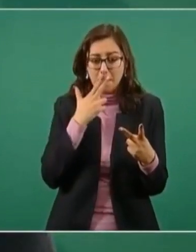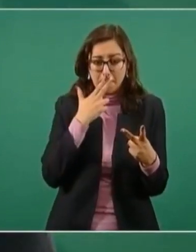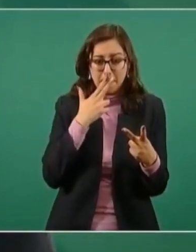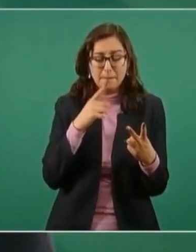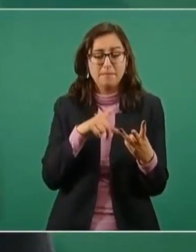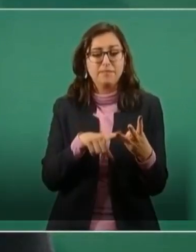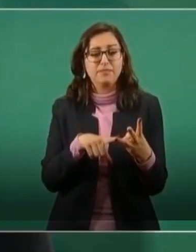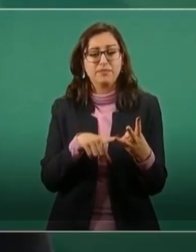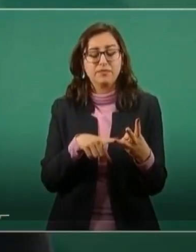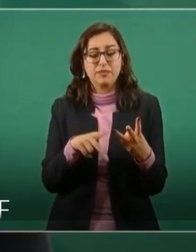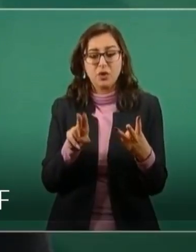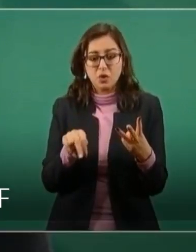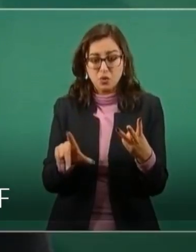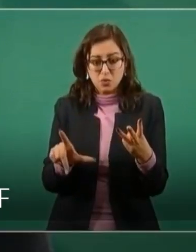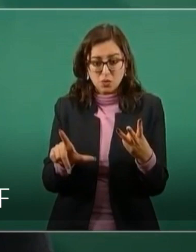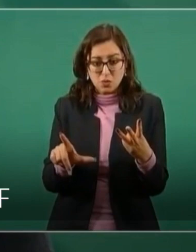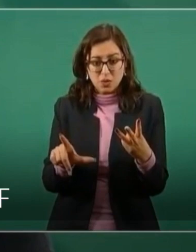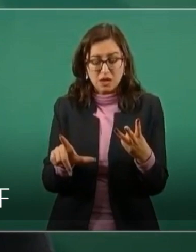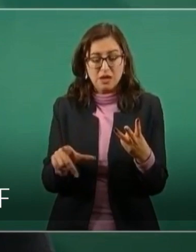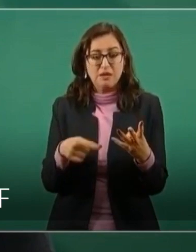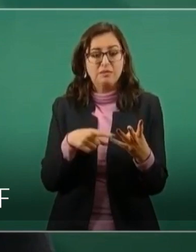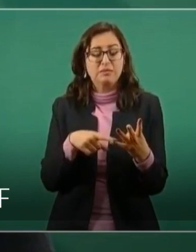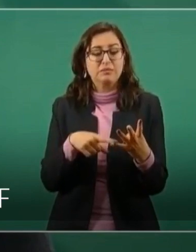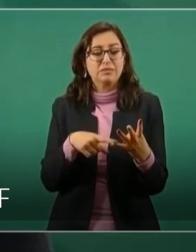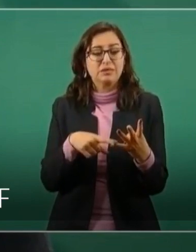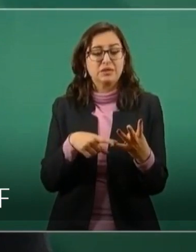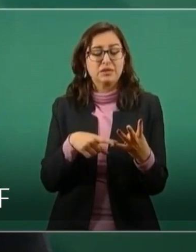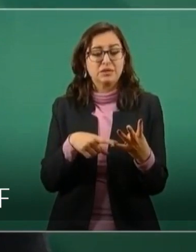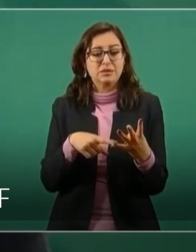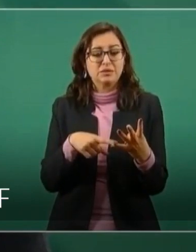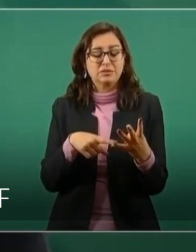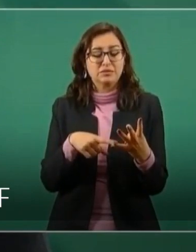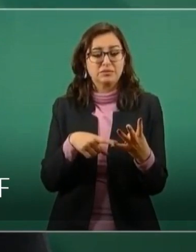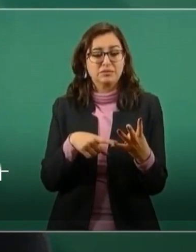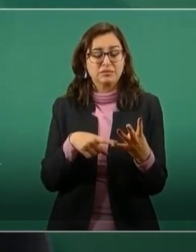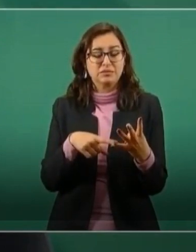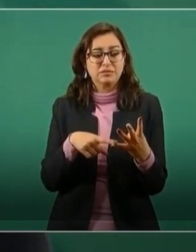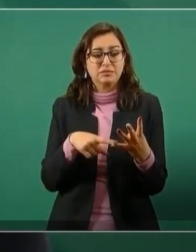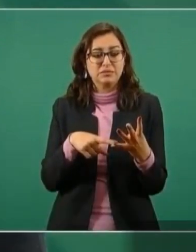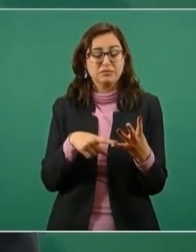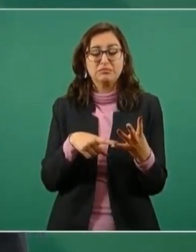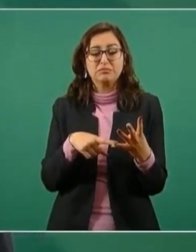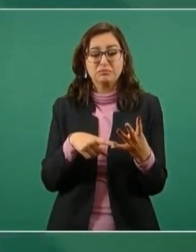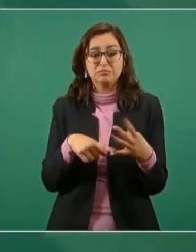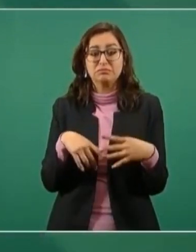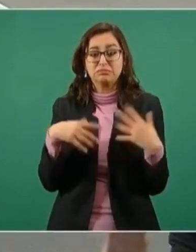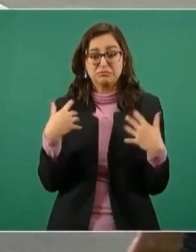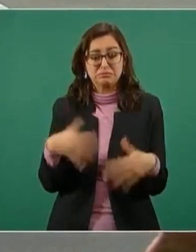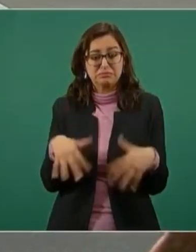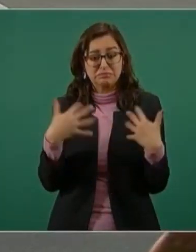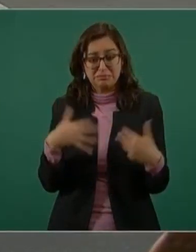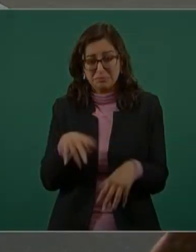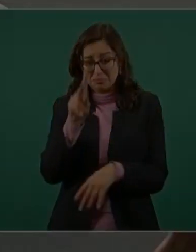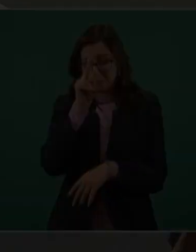desde luego Nuevo León, es una zona que está afectada.